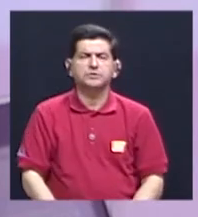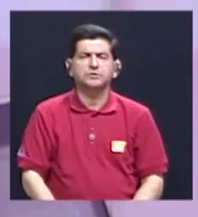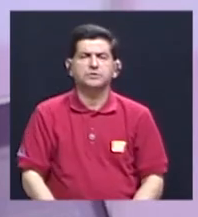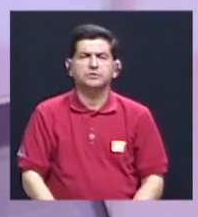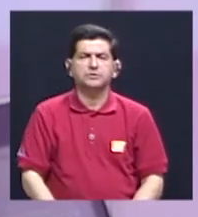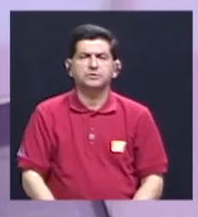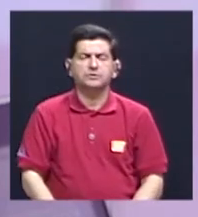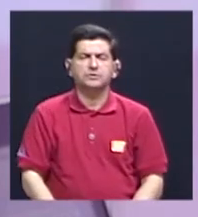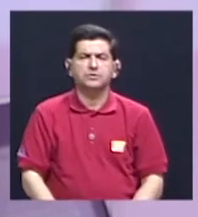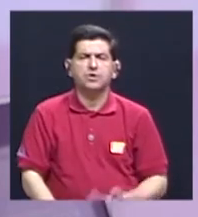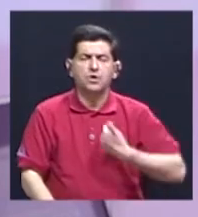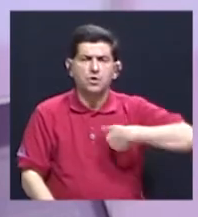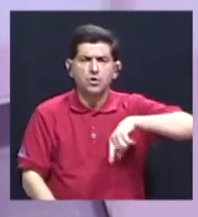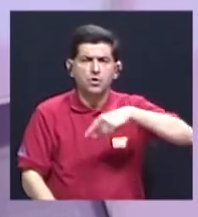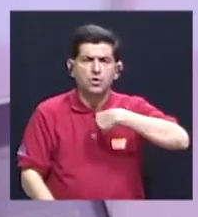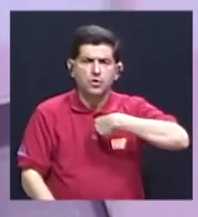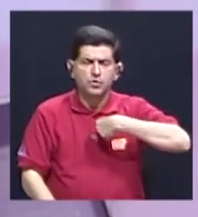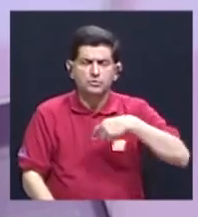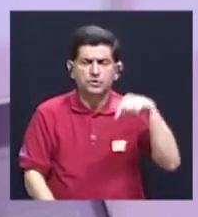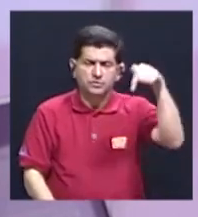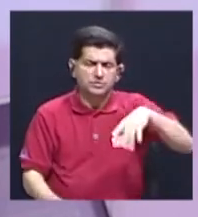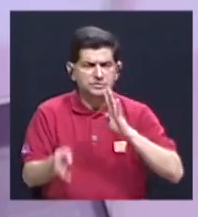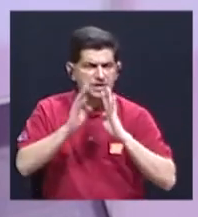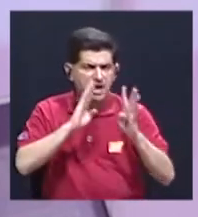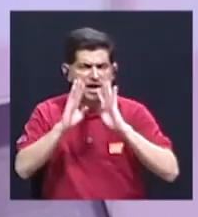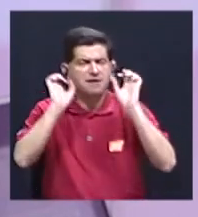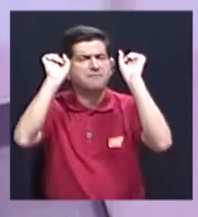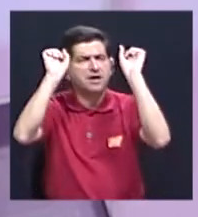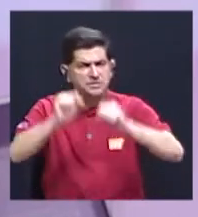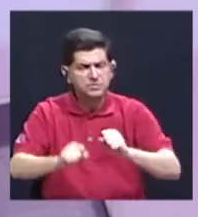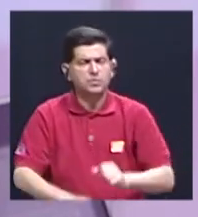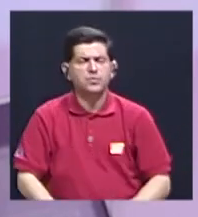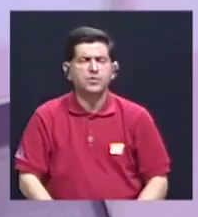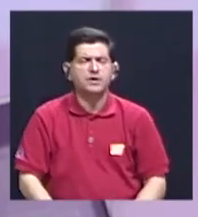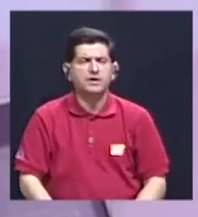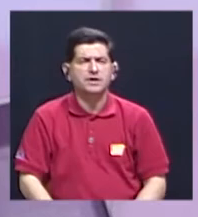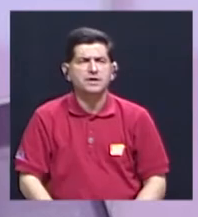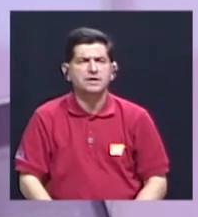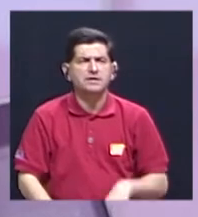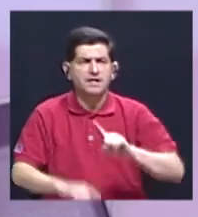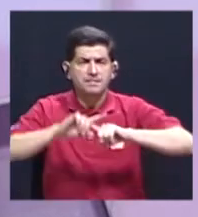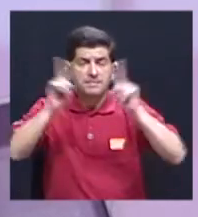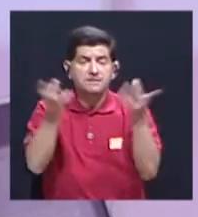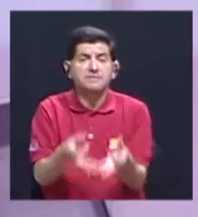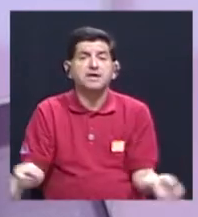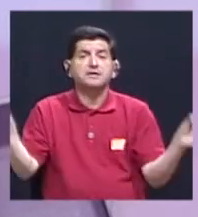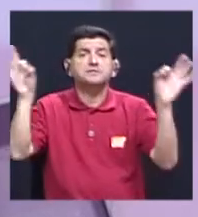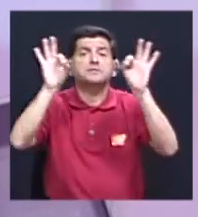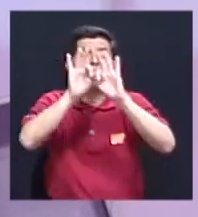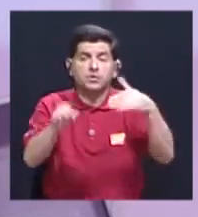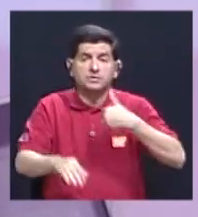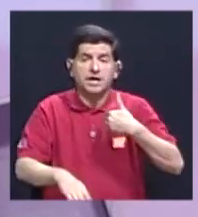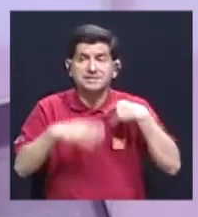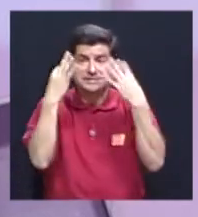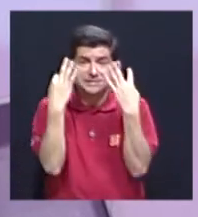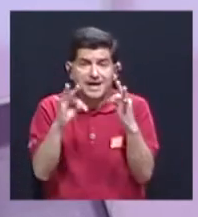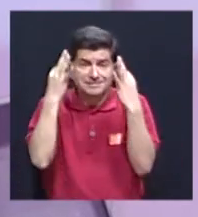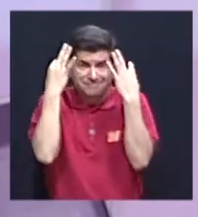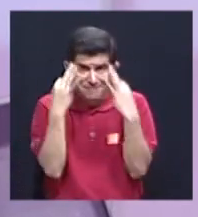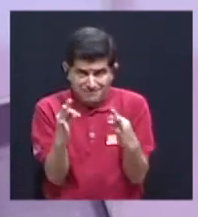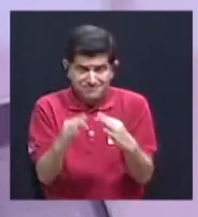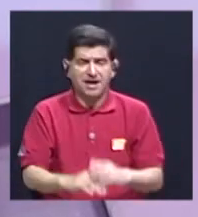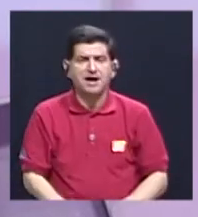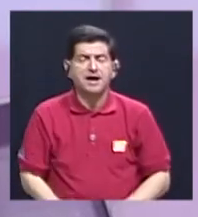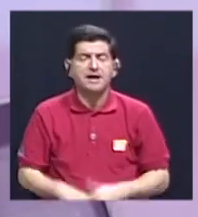porque estamos hablando aquí, esto puede implicar una diferencia muy importante para tratar, por ejemplo,